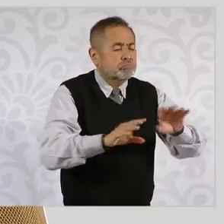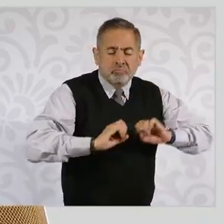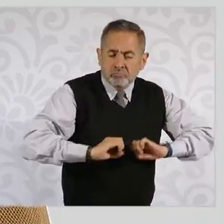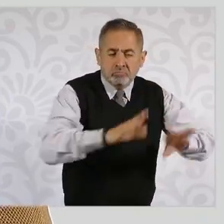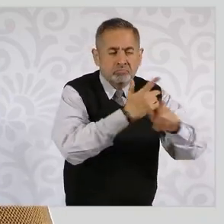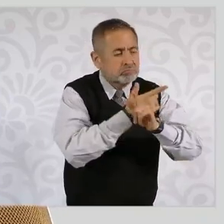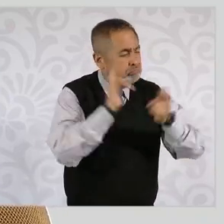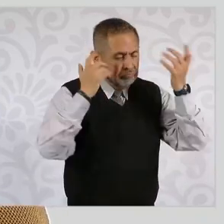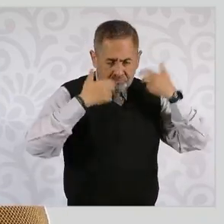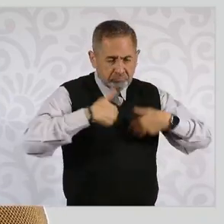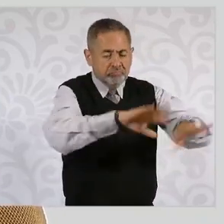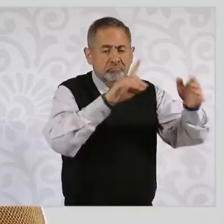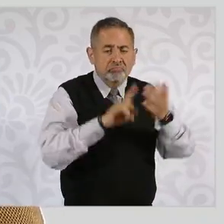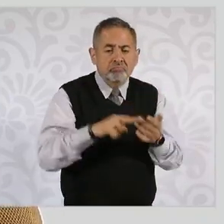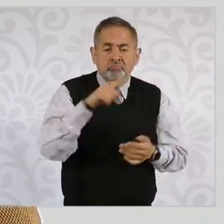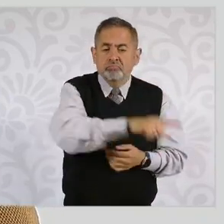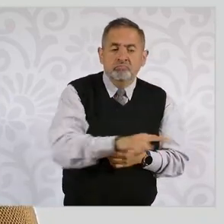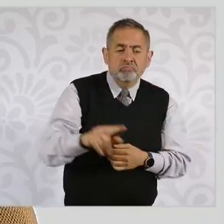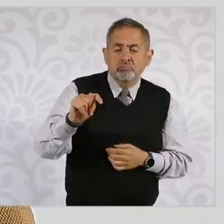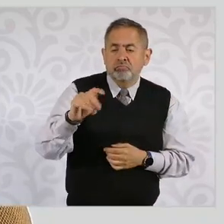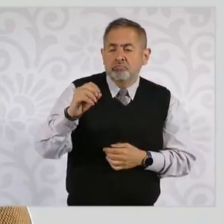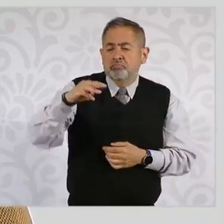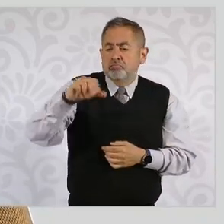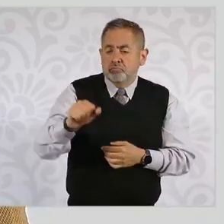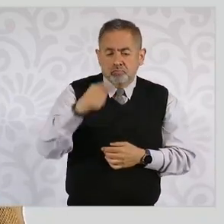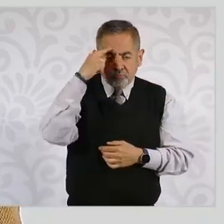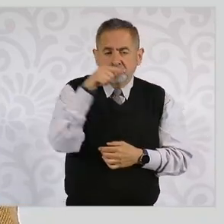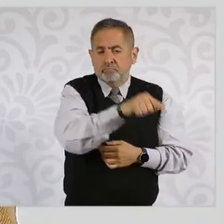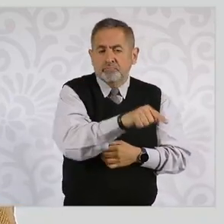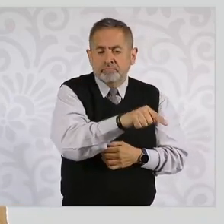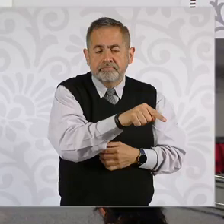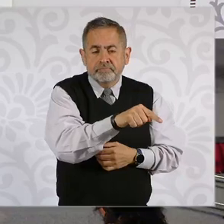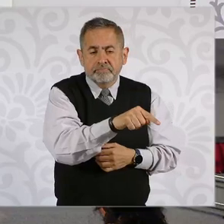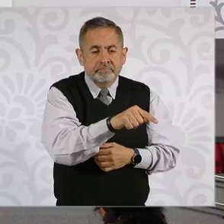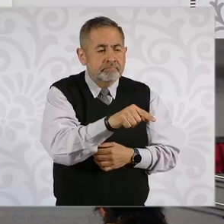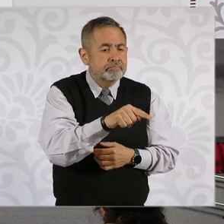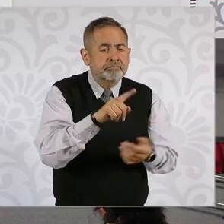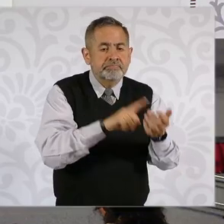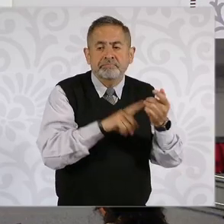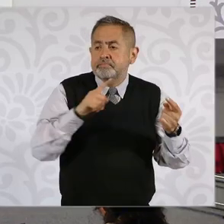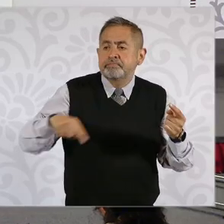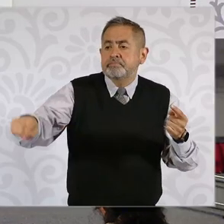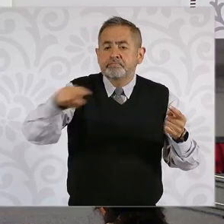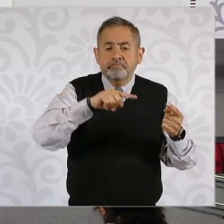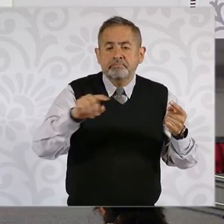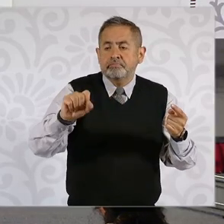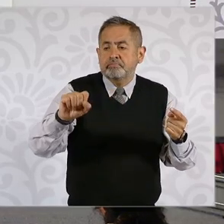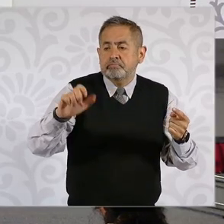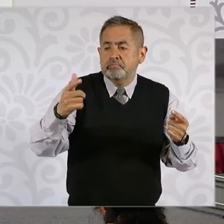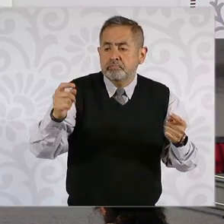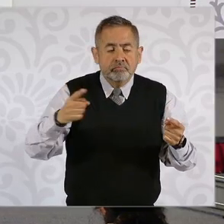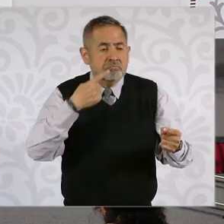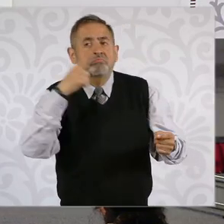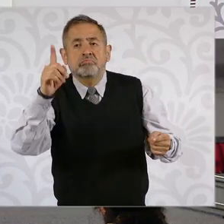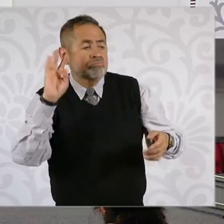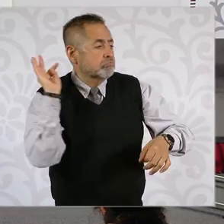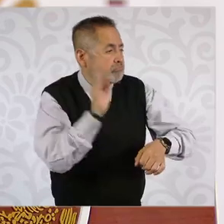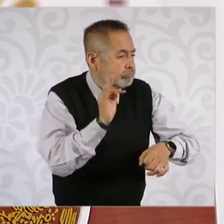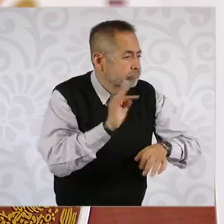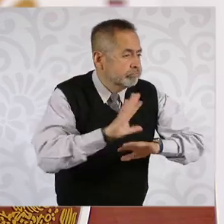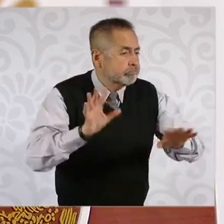Tomás para que funcionarios de la Secretaría de Gobernación se abstuvieran de